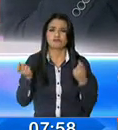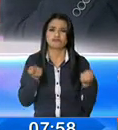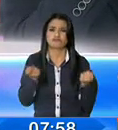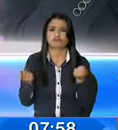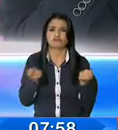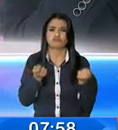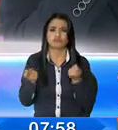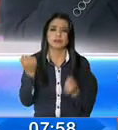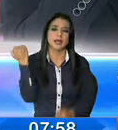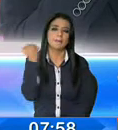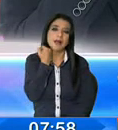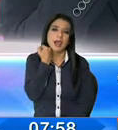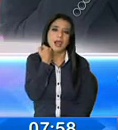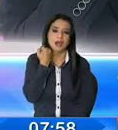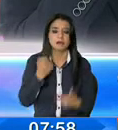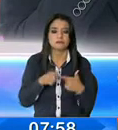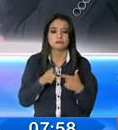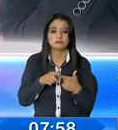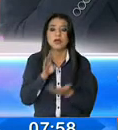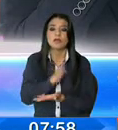en el Camal, en la Marta Bucará.